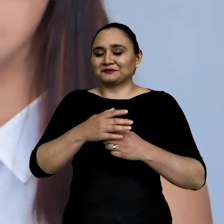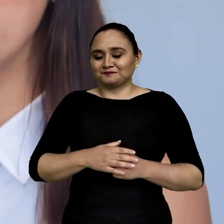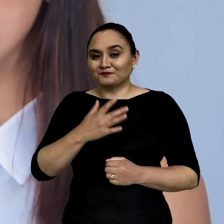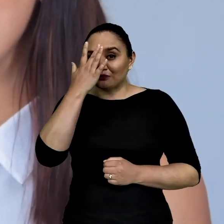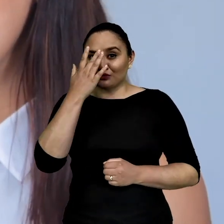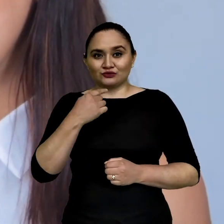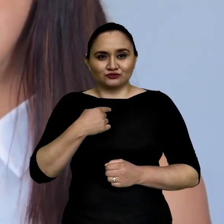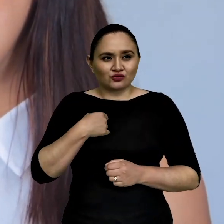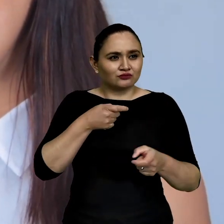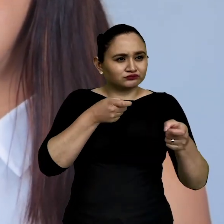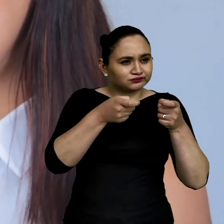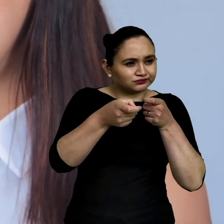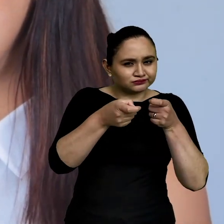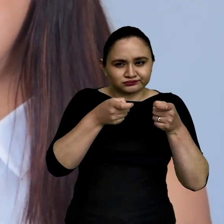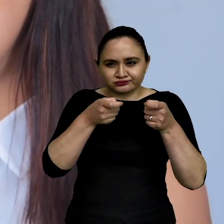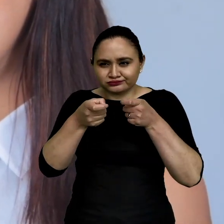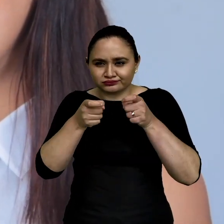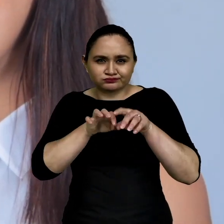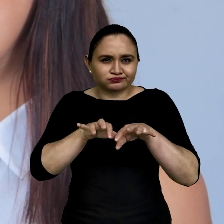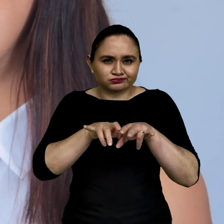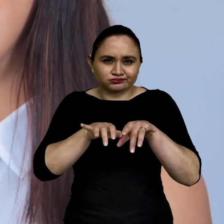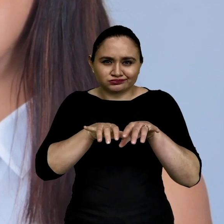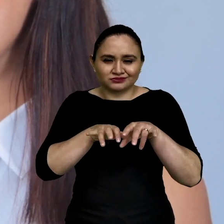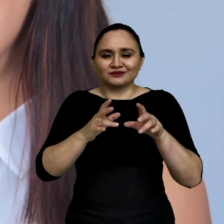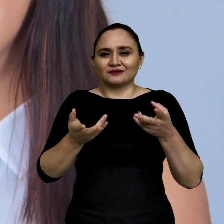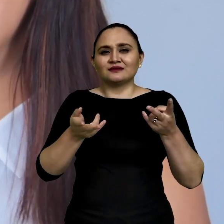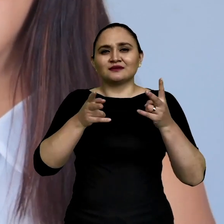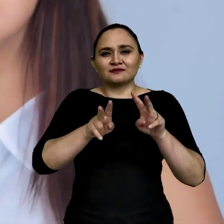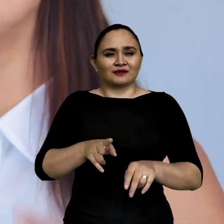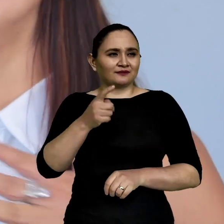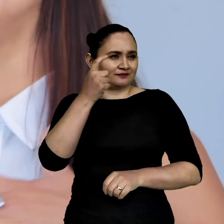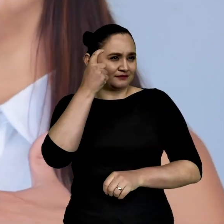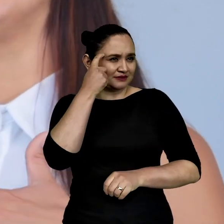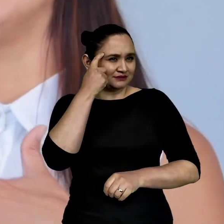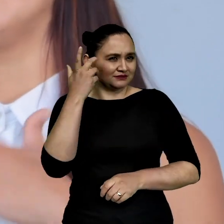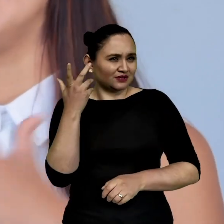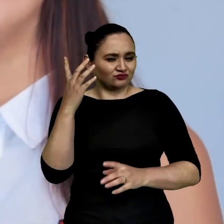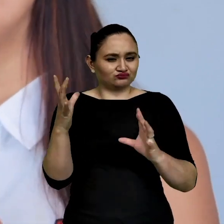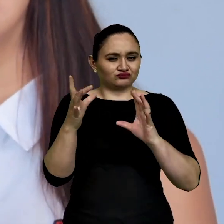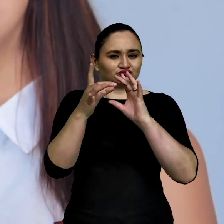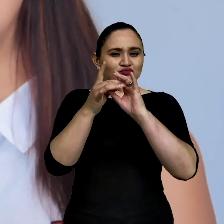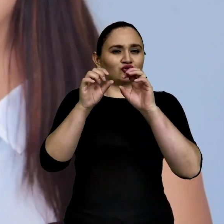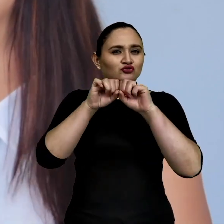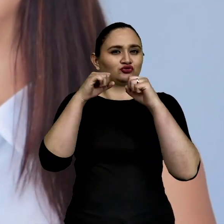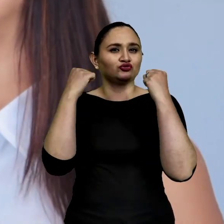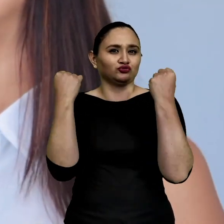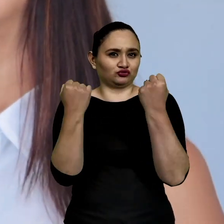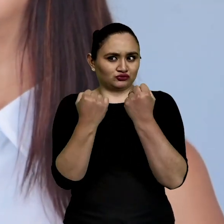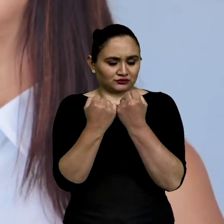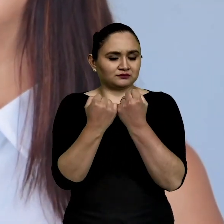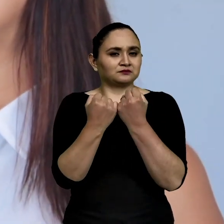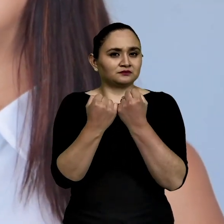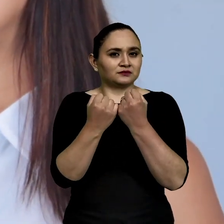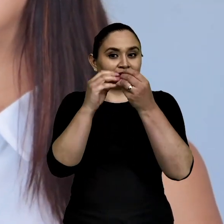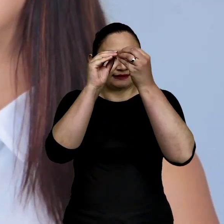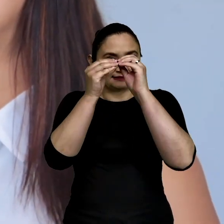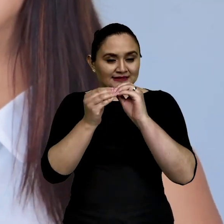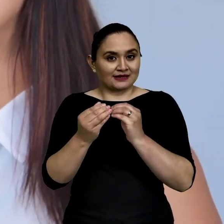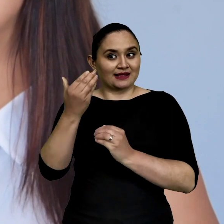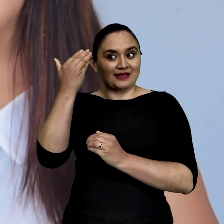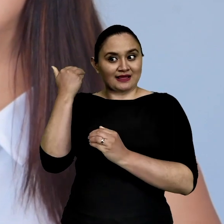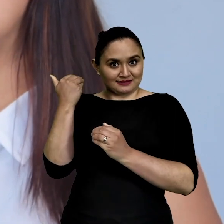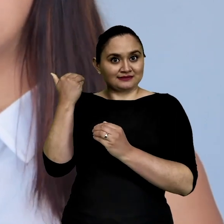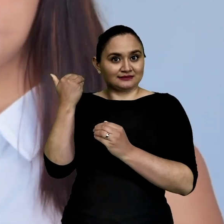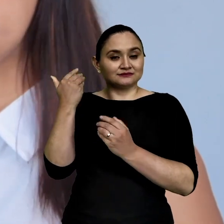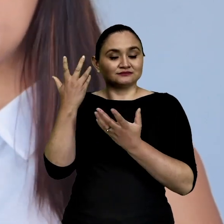modelamiento y pensando en aterrizar un poco más en la sociedad, se ha creado hace